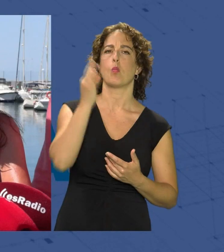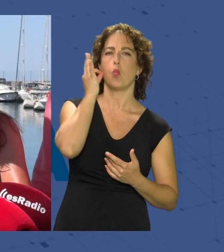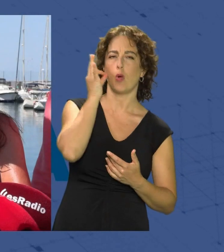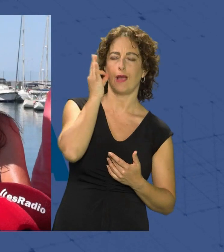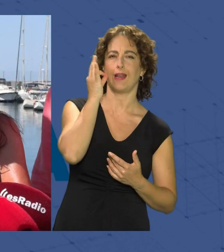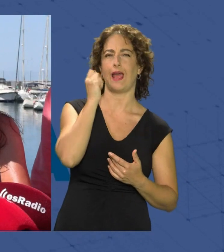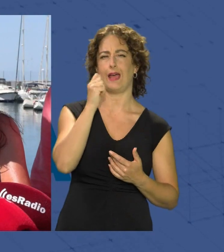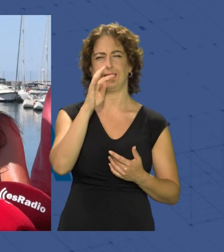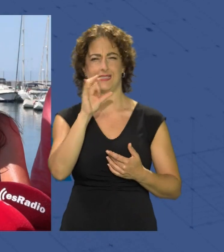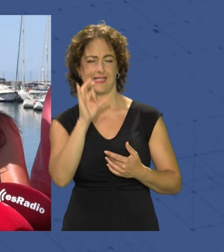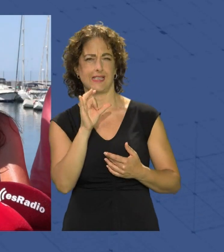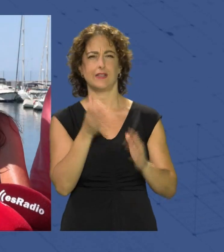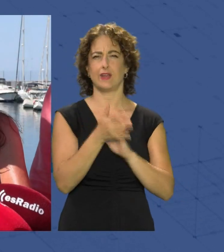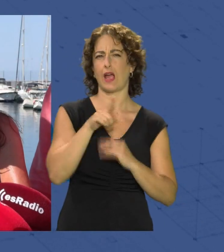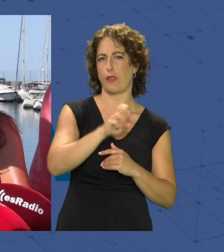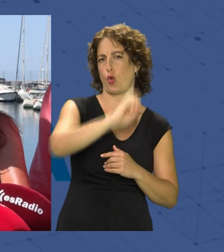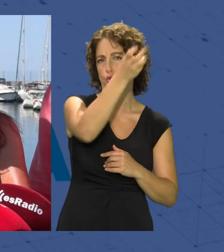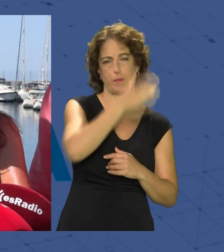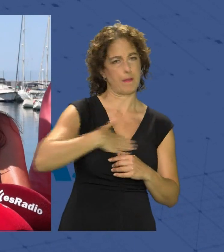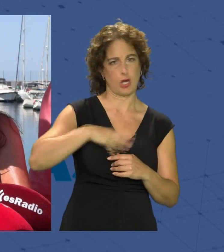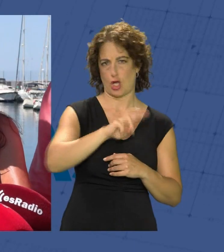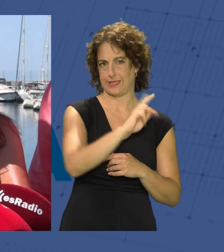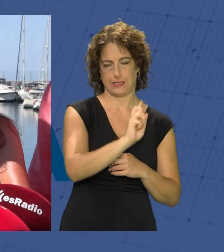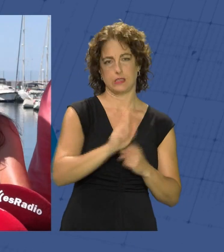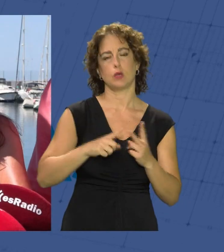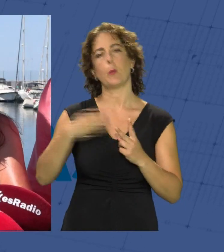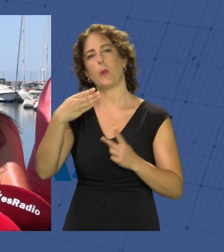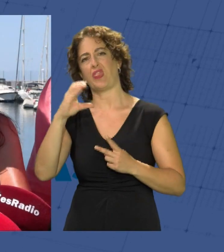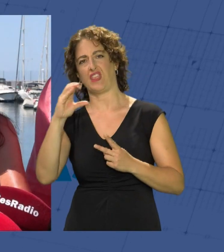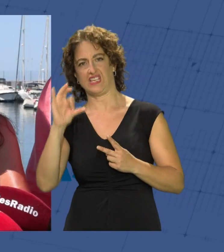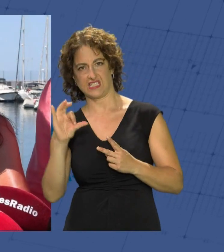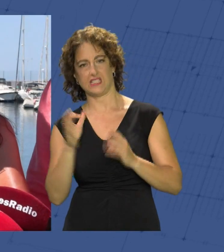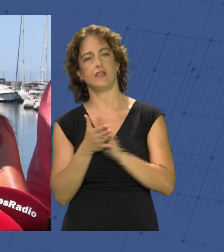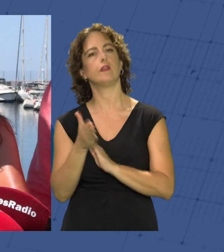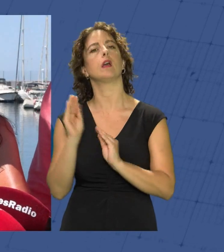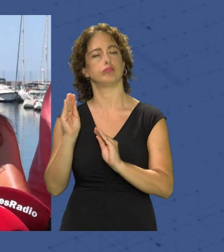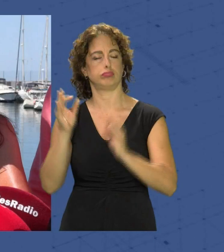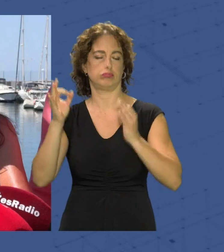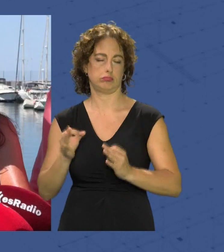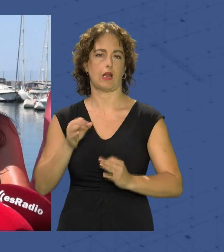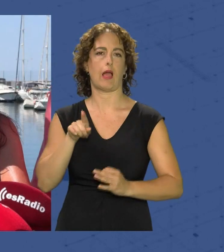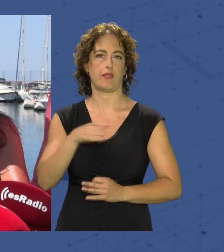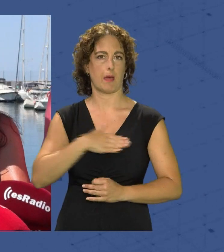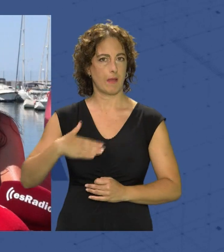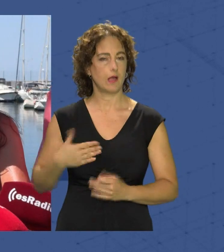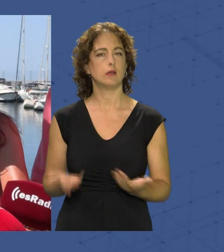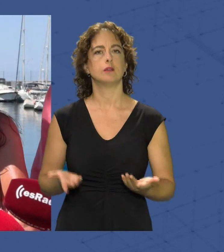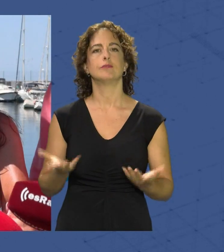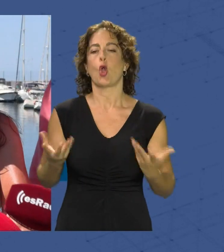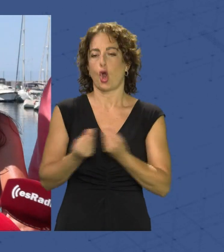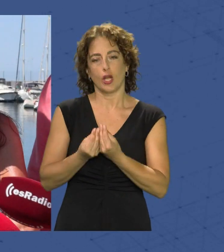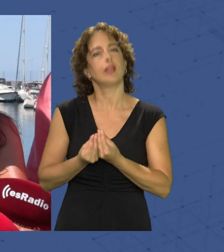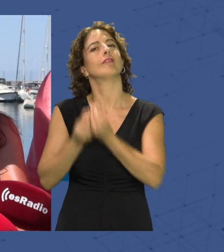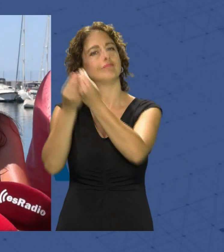significan que han sufrido otro cáncer diferente al de mama y BCS que significa que es un cáncer de mama con ella nos fuimos también